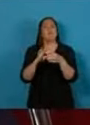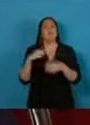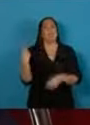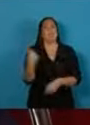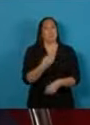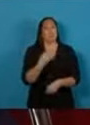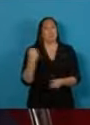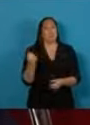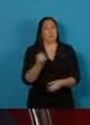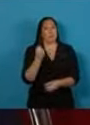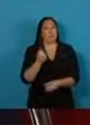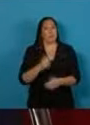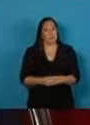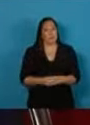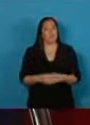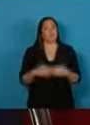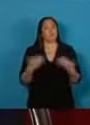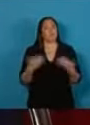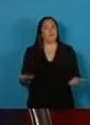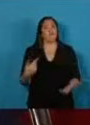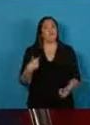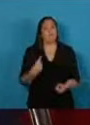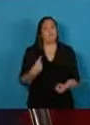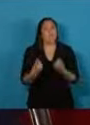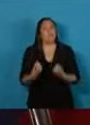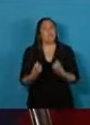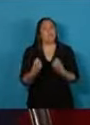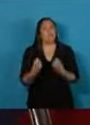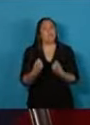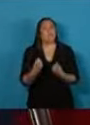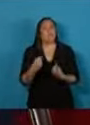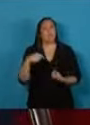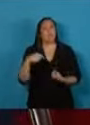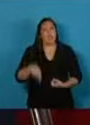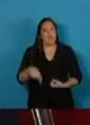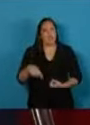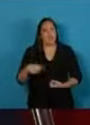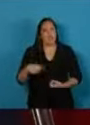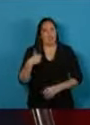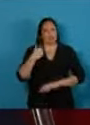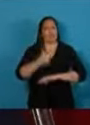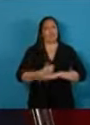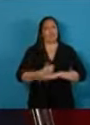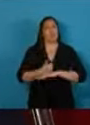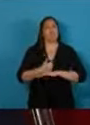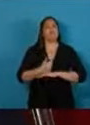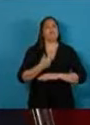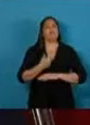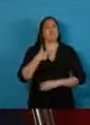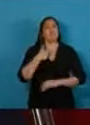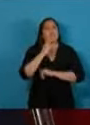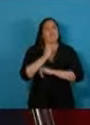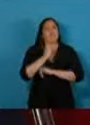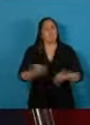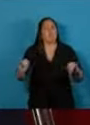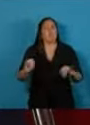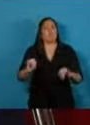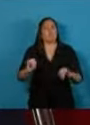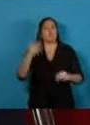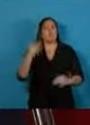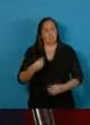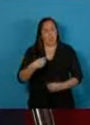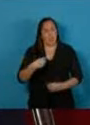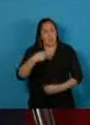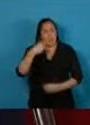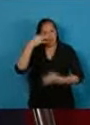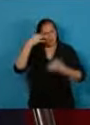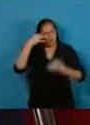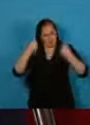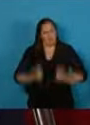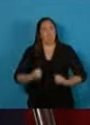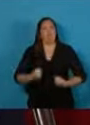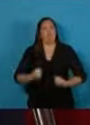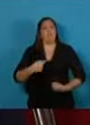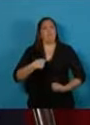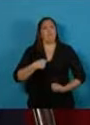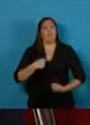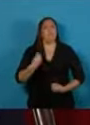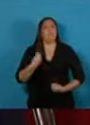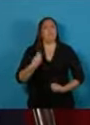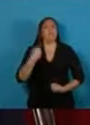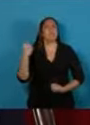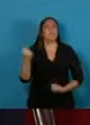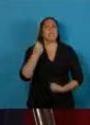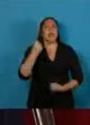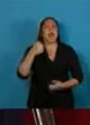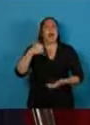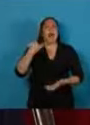eso mismo, tengo la necesidad de compartir con ustedes la convicción que siento en este momento acerca de los grandes